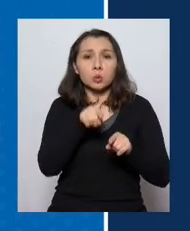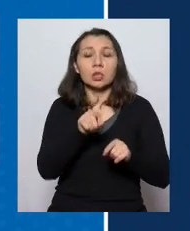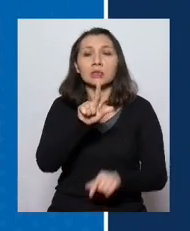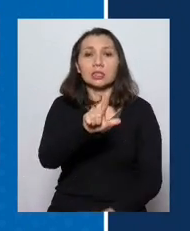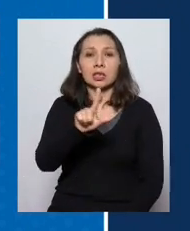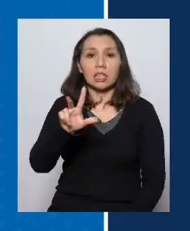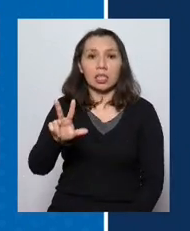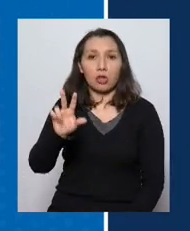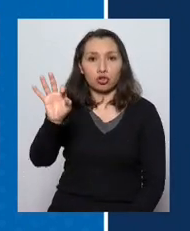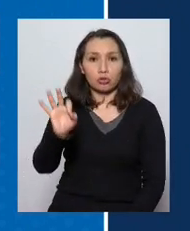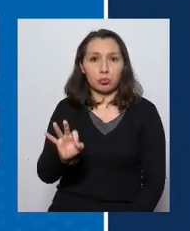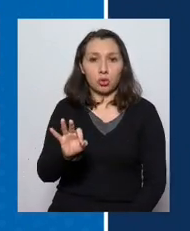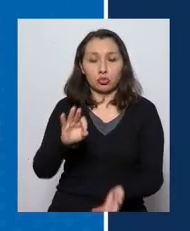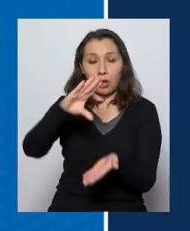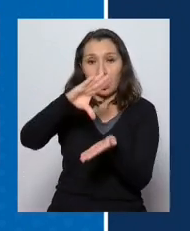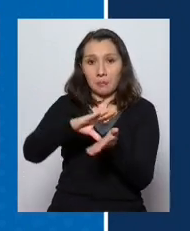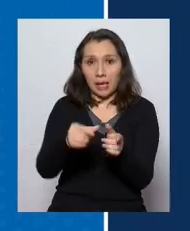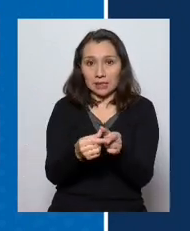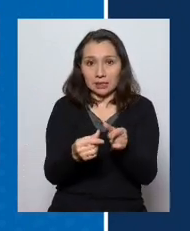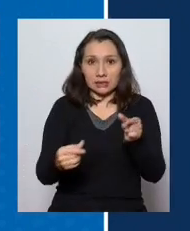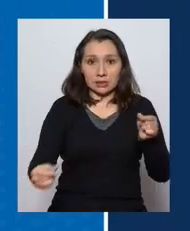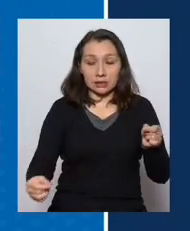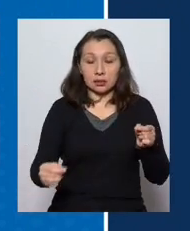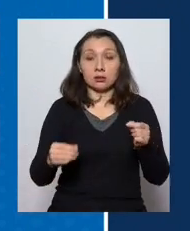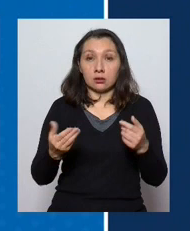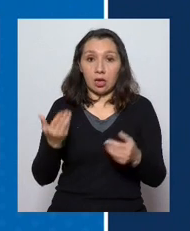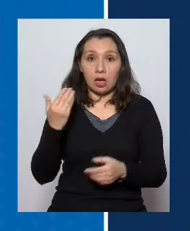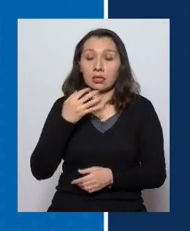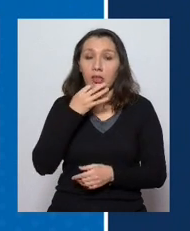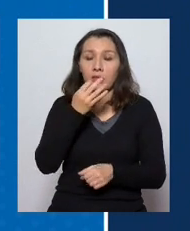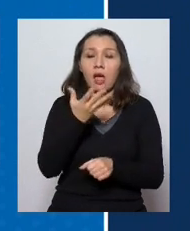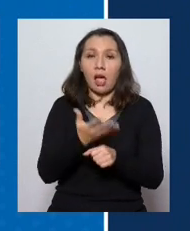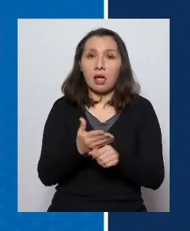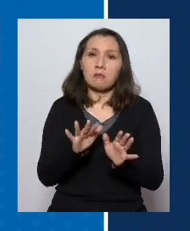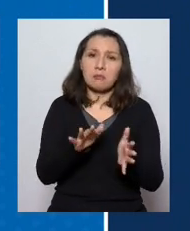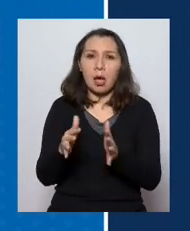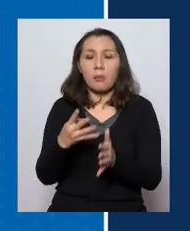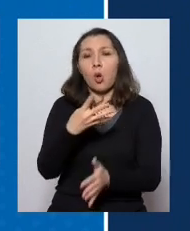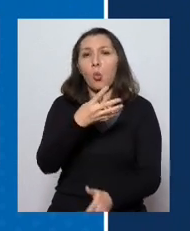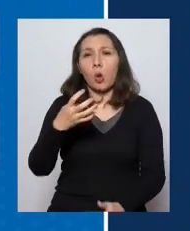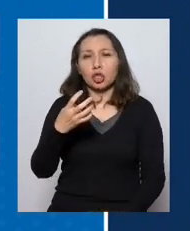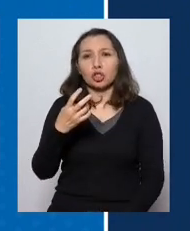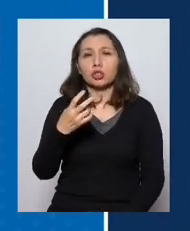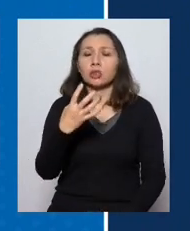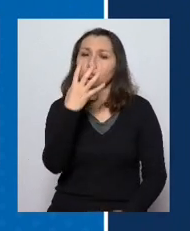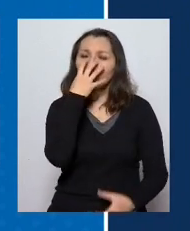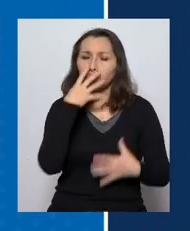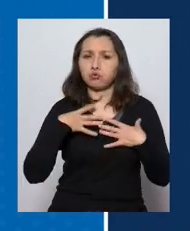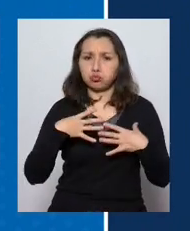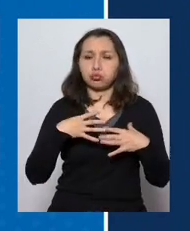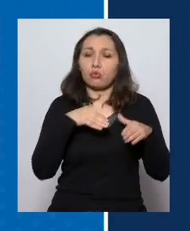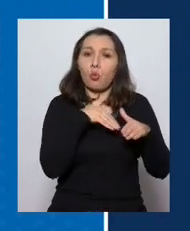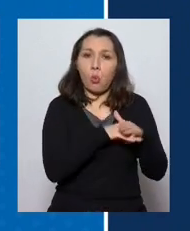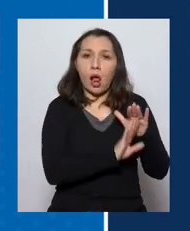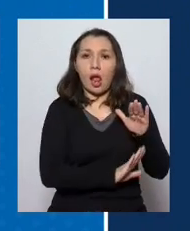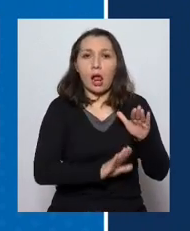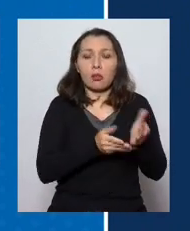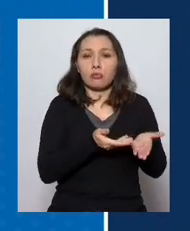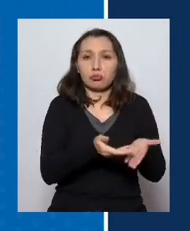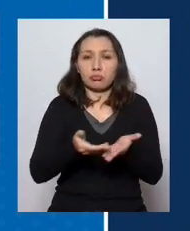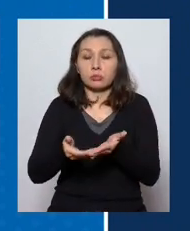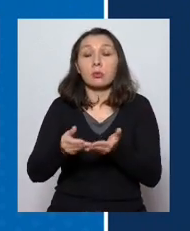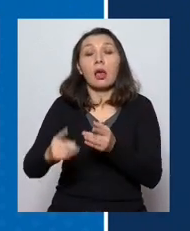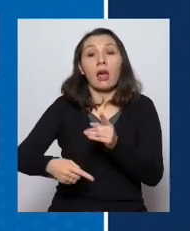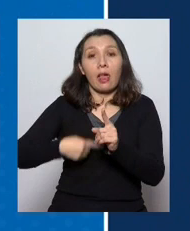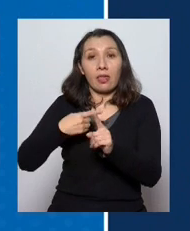78% a nivel país. Como lo acabo de mencionar, existen un poco más de 400 ventiladores disponibles para la red. Y a esto hay